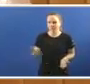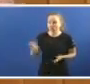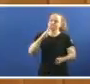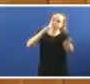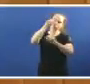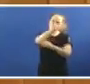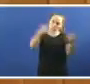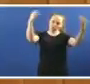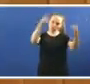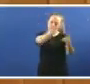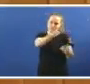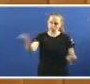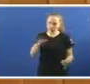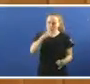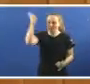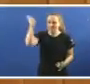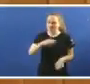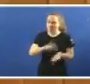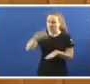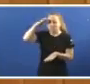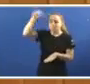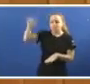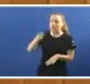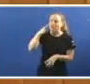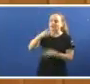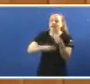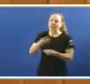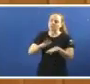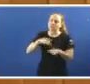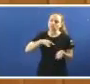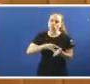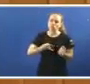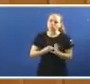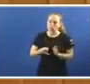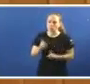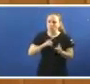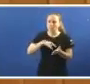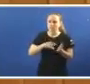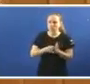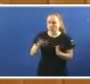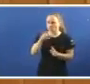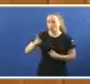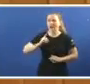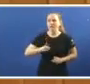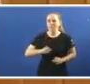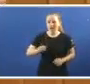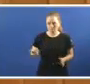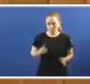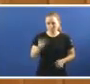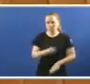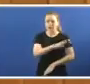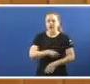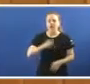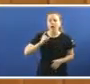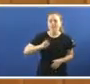persoas Que vinieron a propósito Para poder escoitar Que vai facer vostedes Para resolver ese conflito Que as teñen ameazadas A súa xerencia E tamén